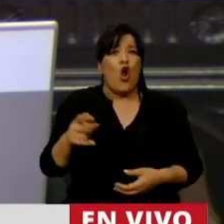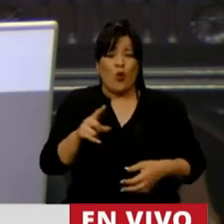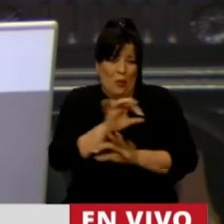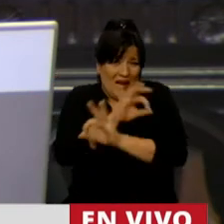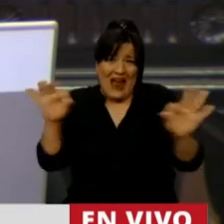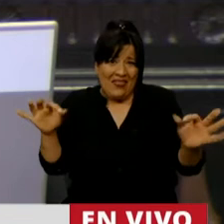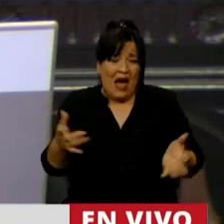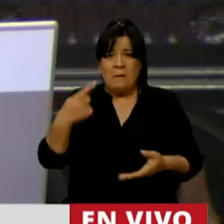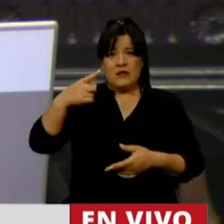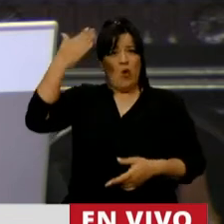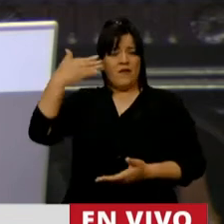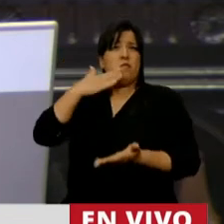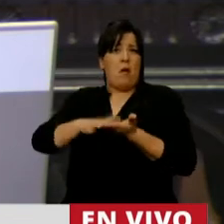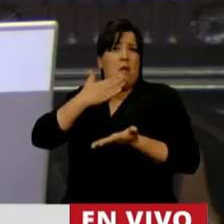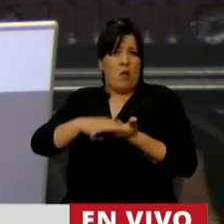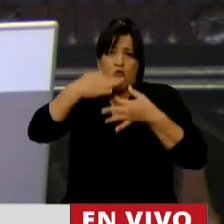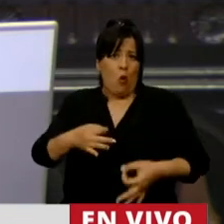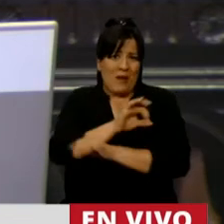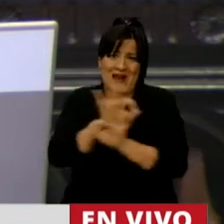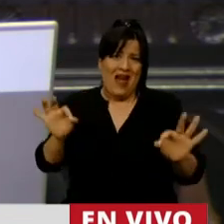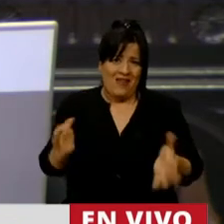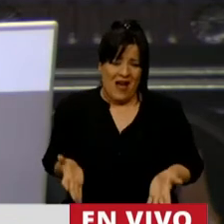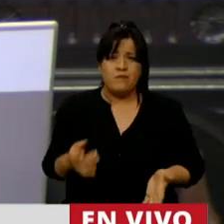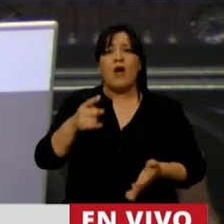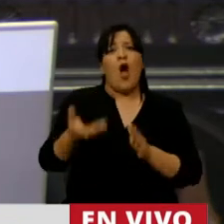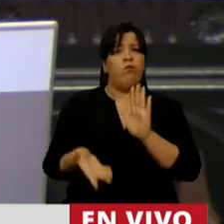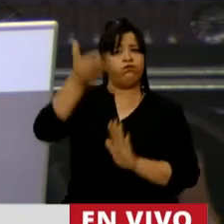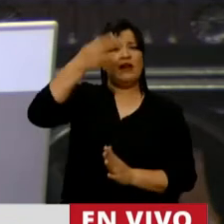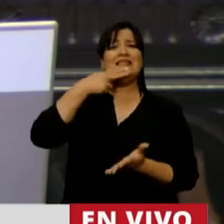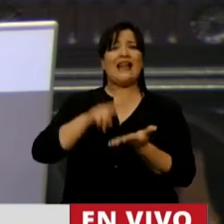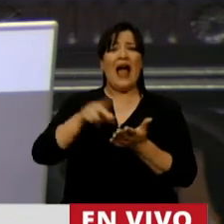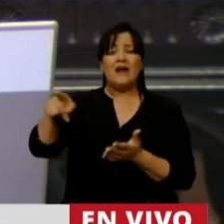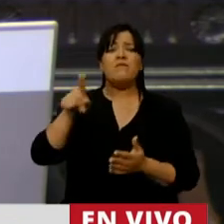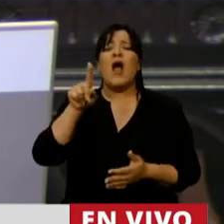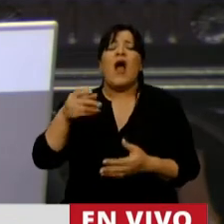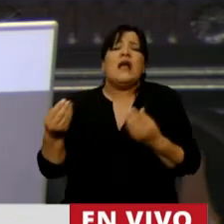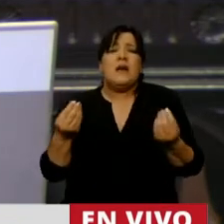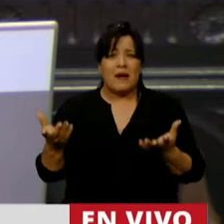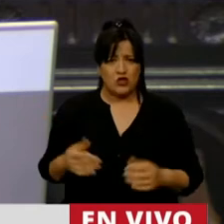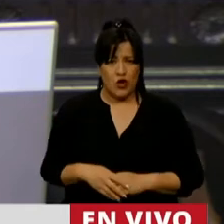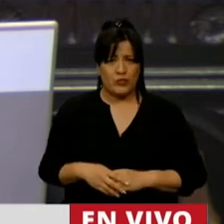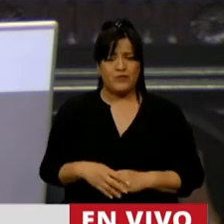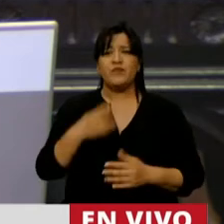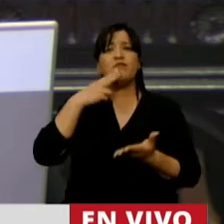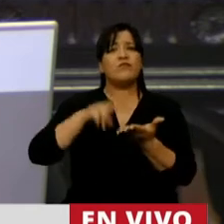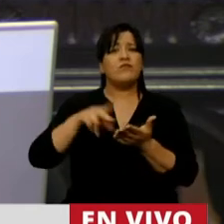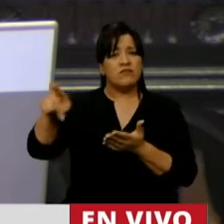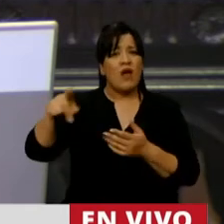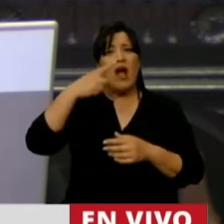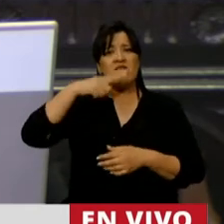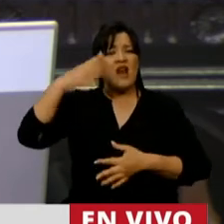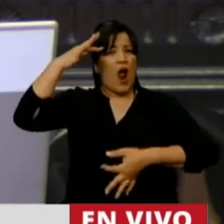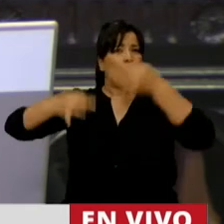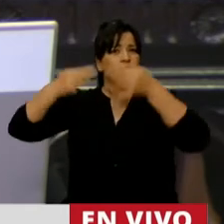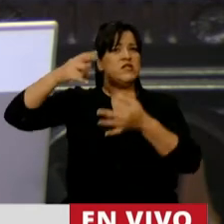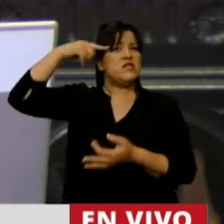nada, no cumplieron nada. Hicieron un aumento de tarifas que fue a parar a la corte, lo